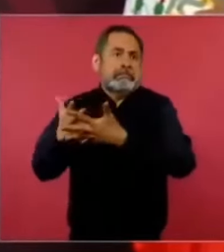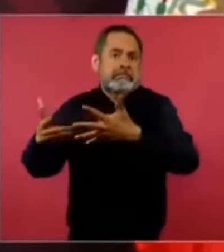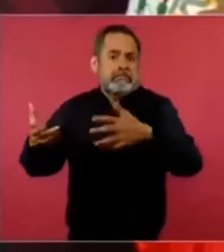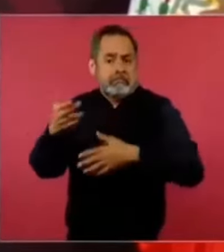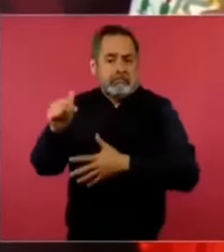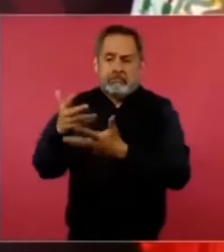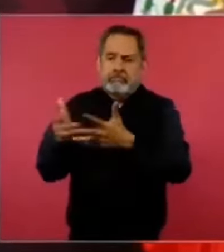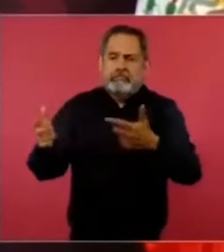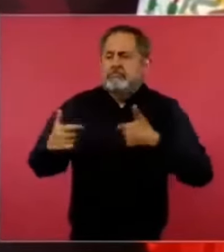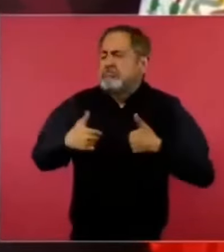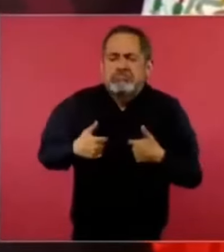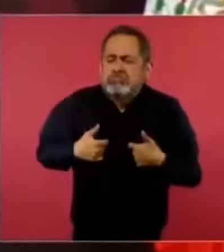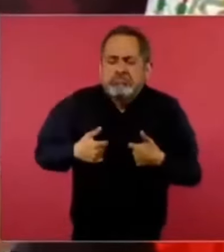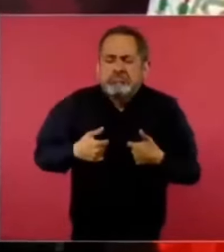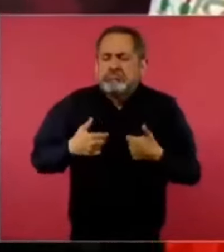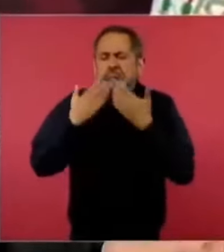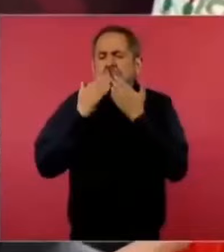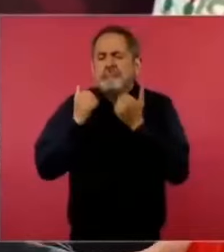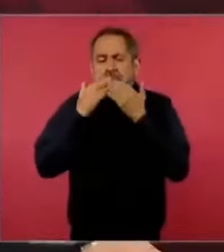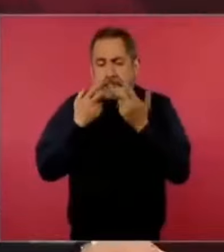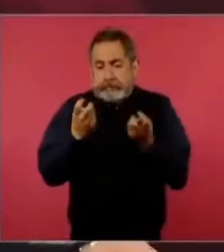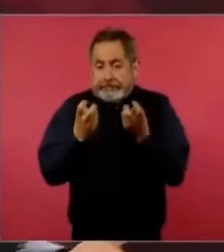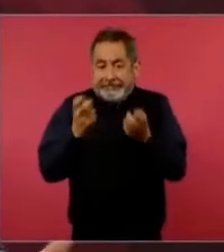pero…